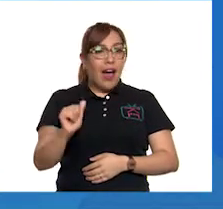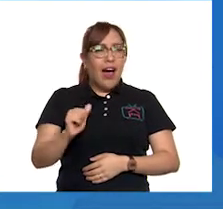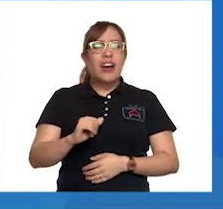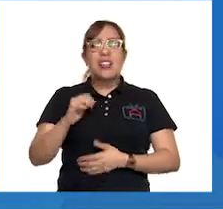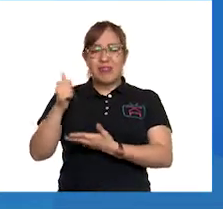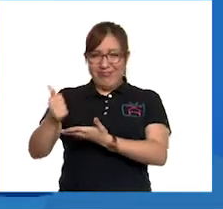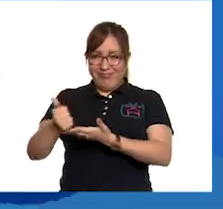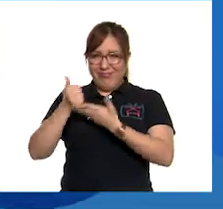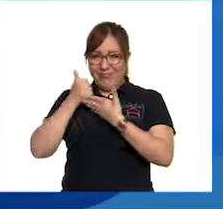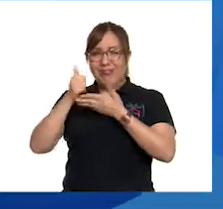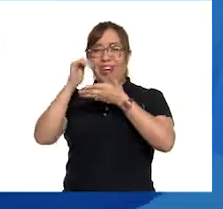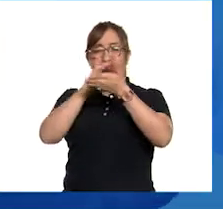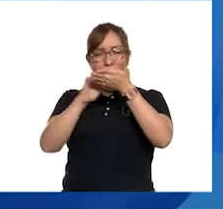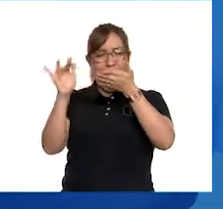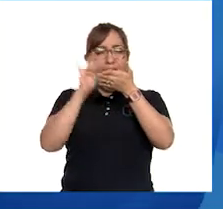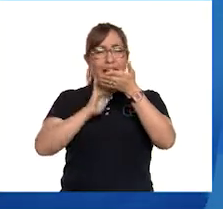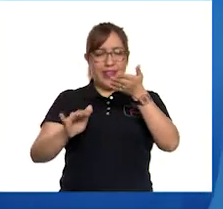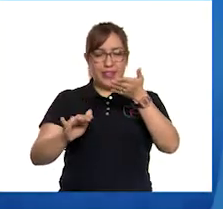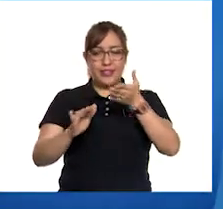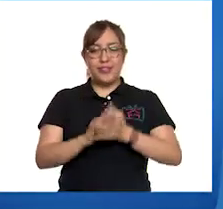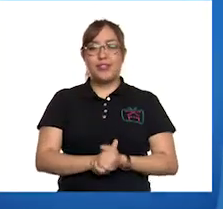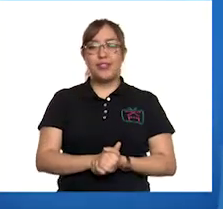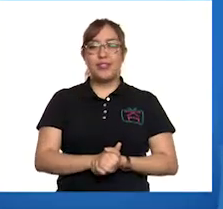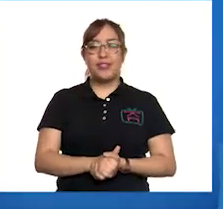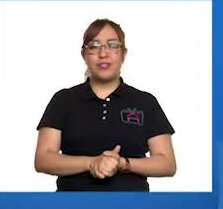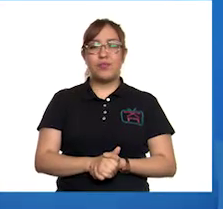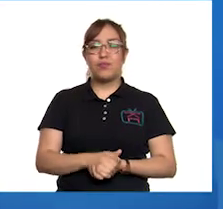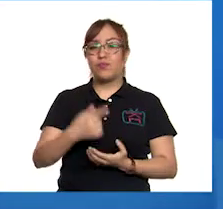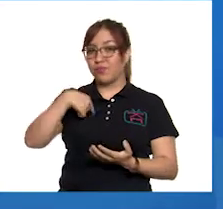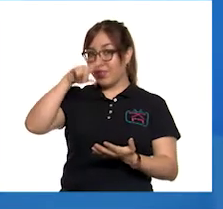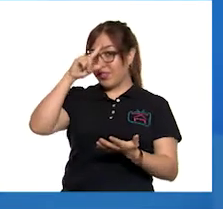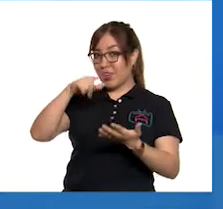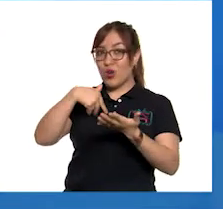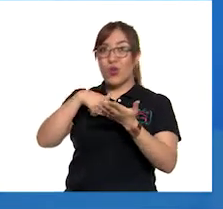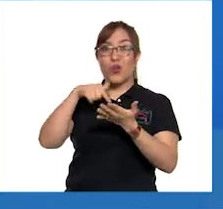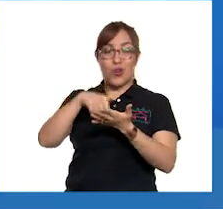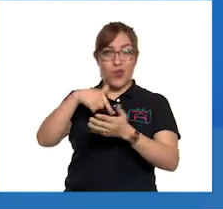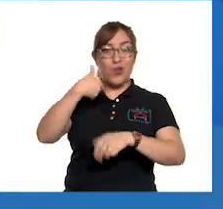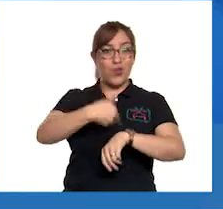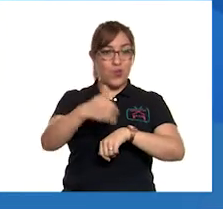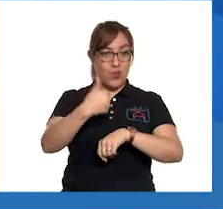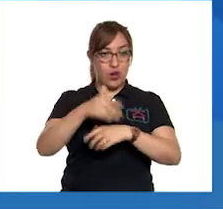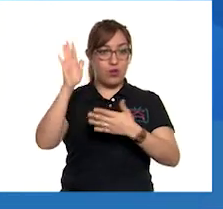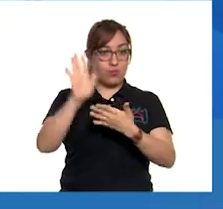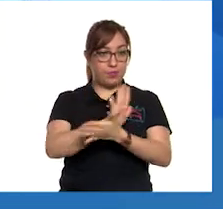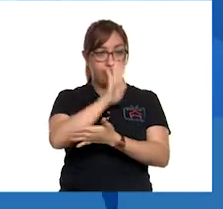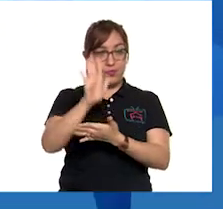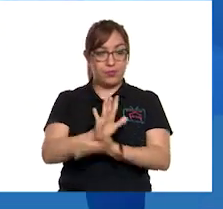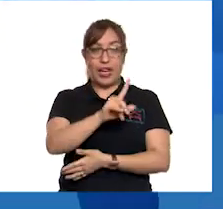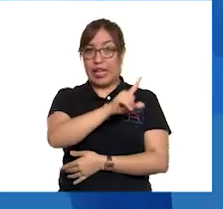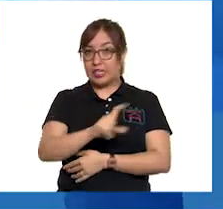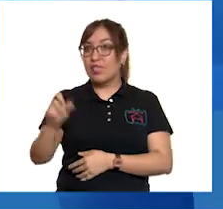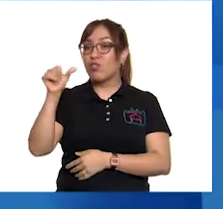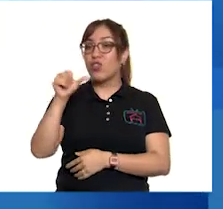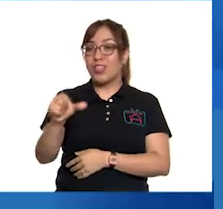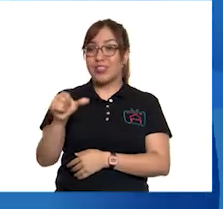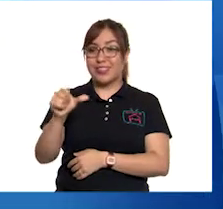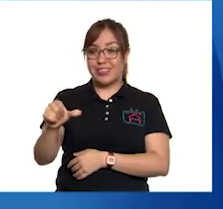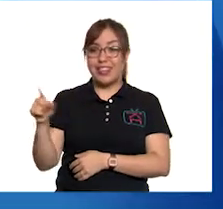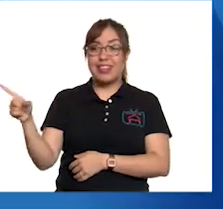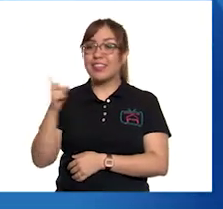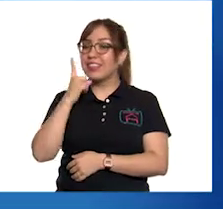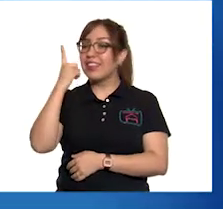ayudas, Mariana, por favor? Creo que es en la 116. Ah, sí, mire. Sí, perdón, 116. Perfecto. Ahí